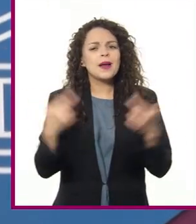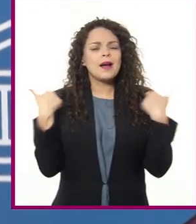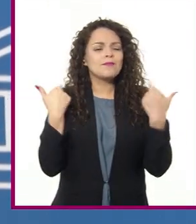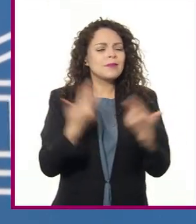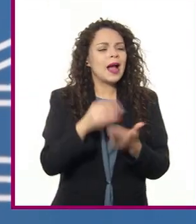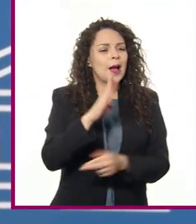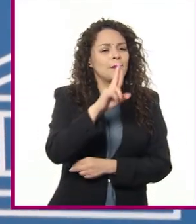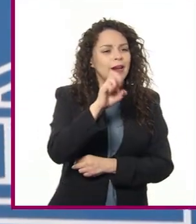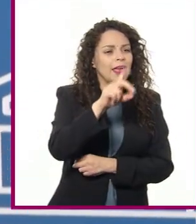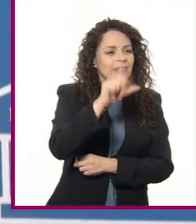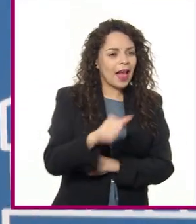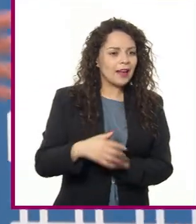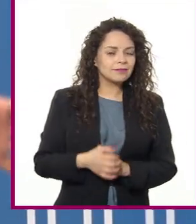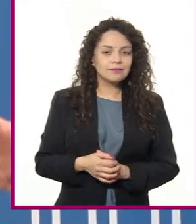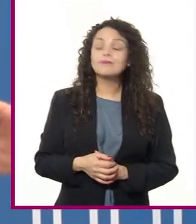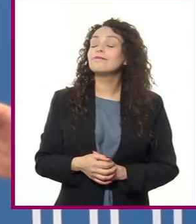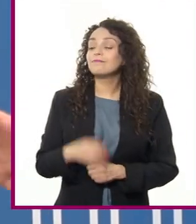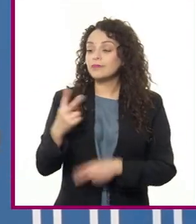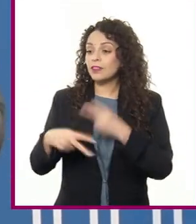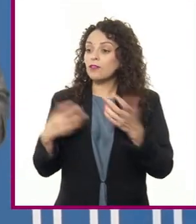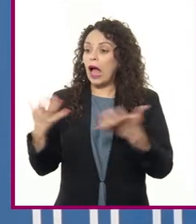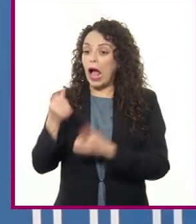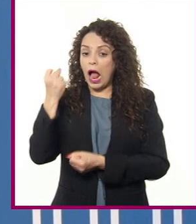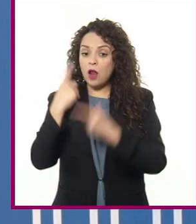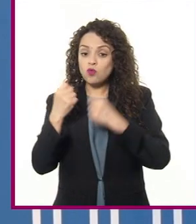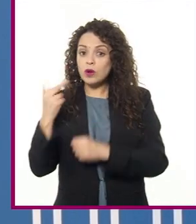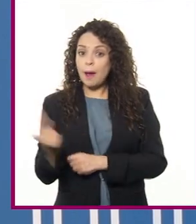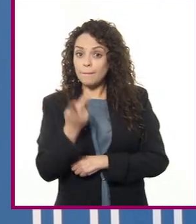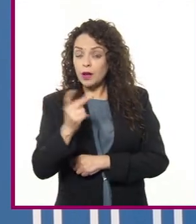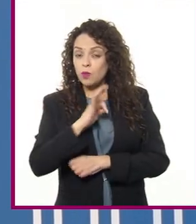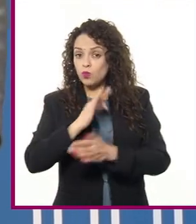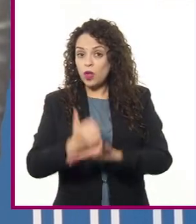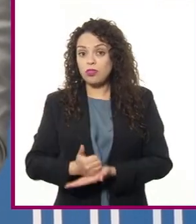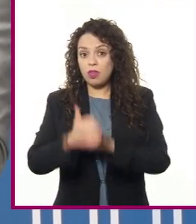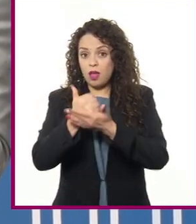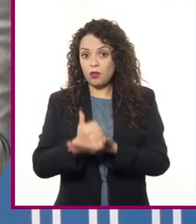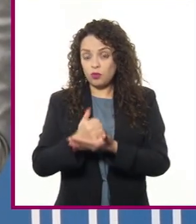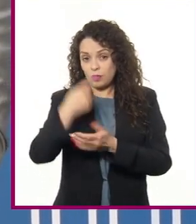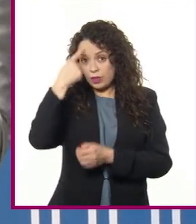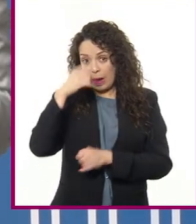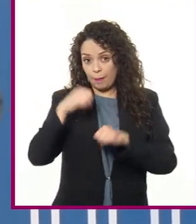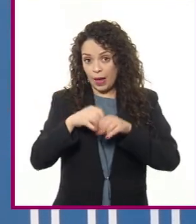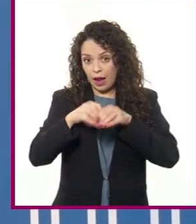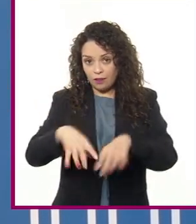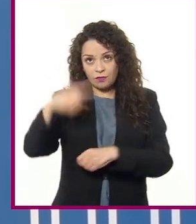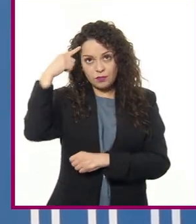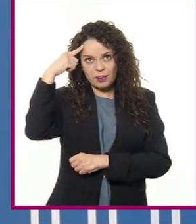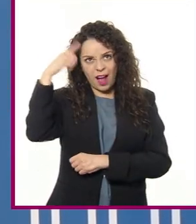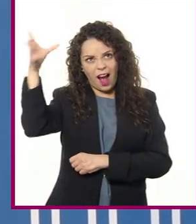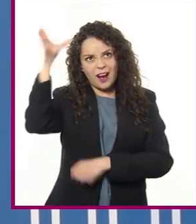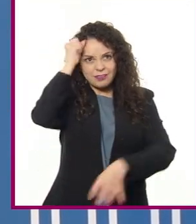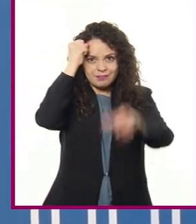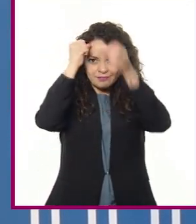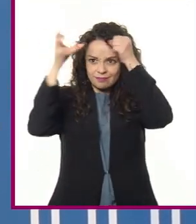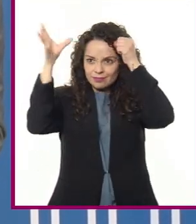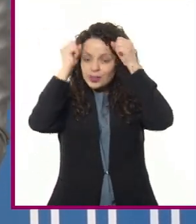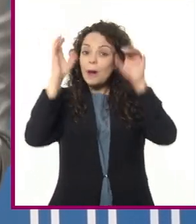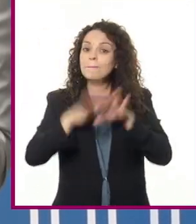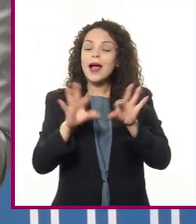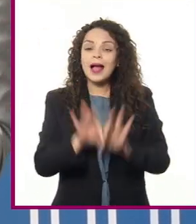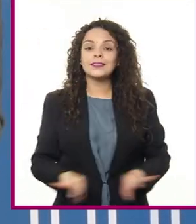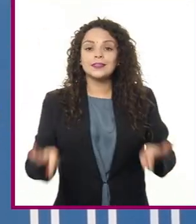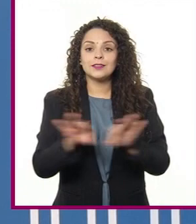Vamos a generar algunas preguntas que nos ayudarán a recuperar la información más importante sobre la